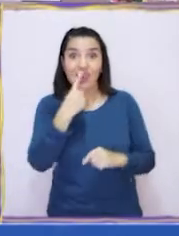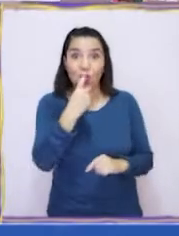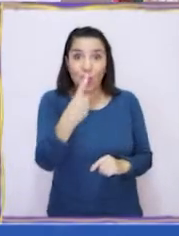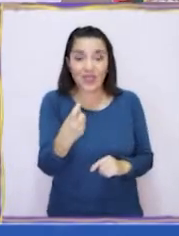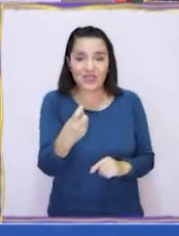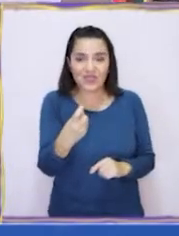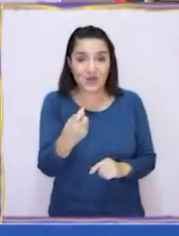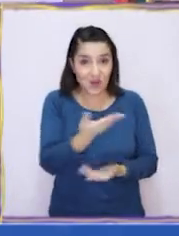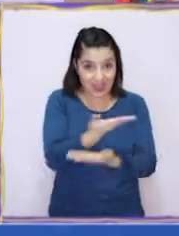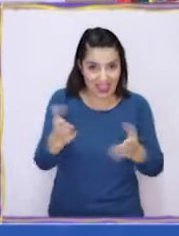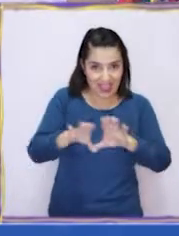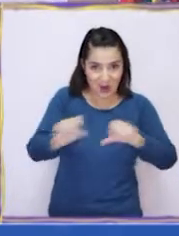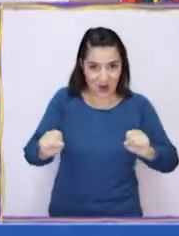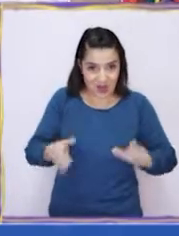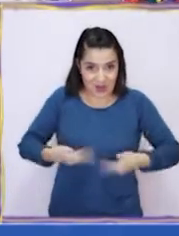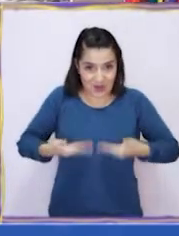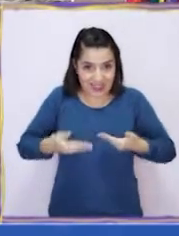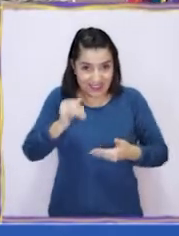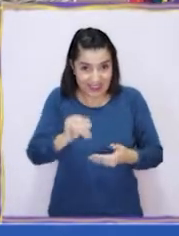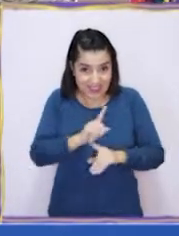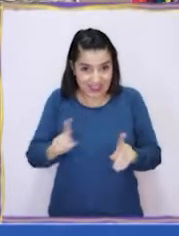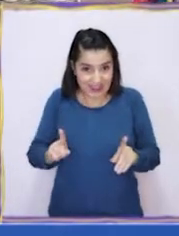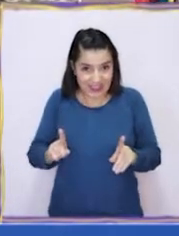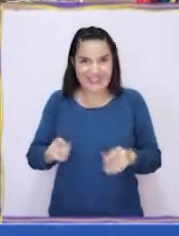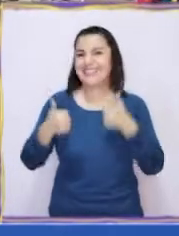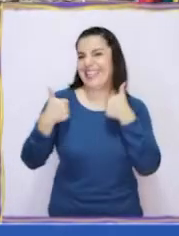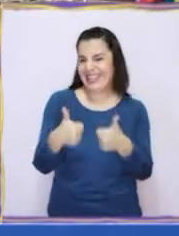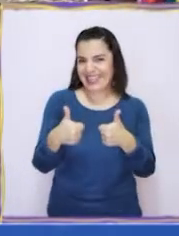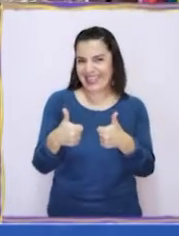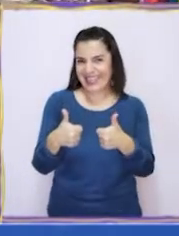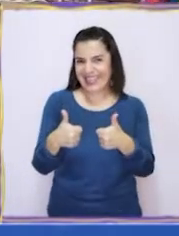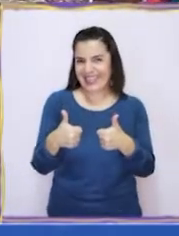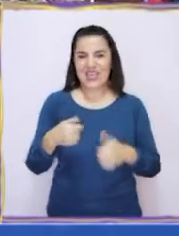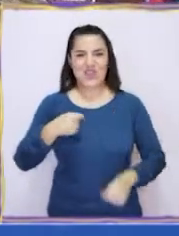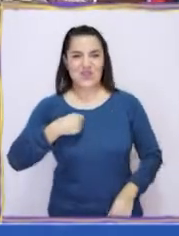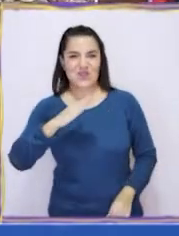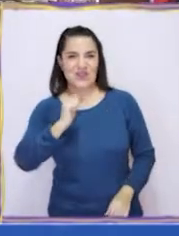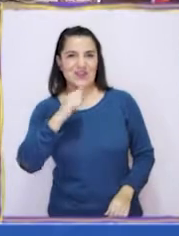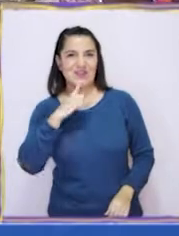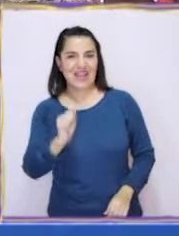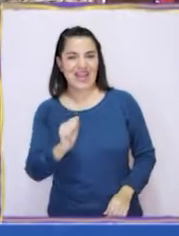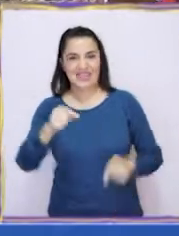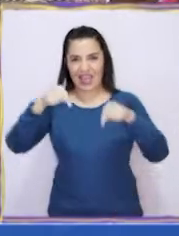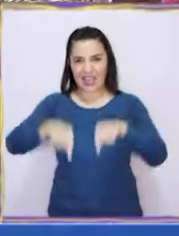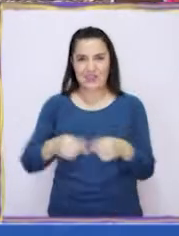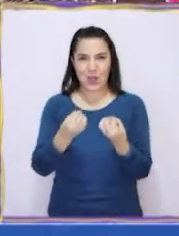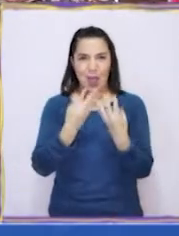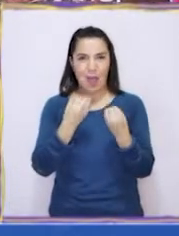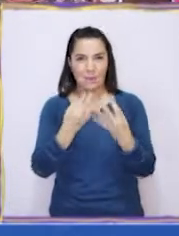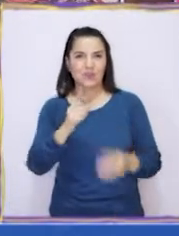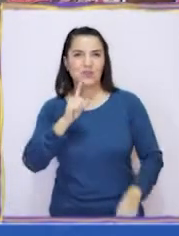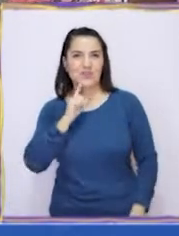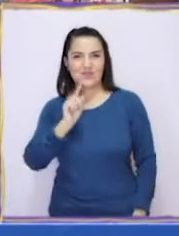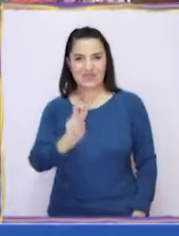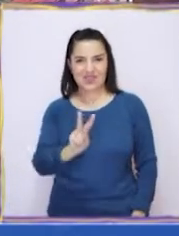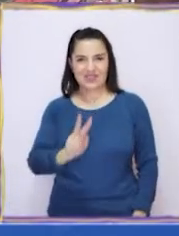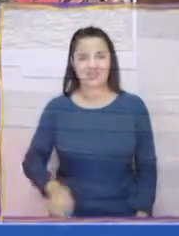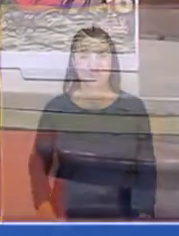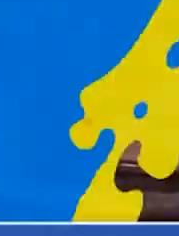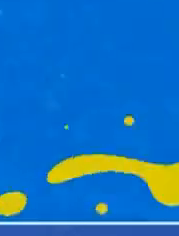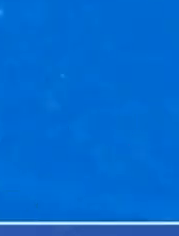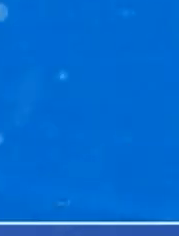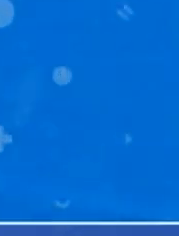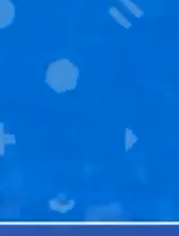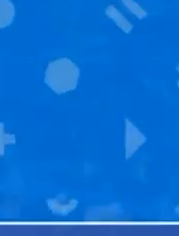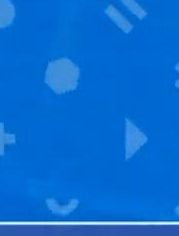de Hansel y Gretel? ¿Qué dicen? ¿Se motivan a hacerlo conmigo? ¡Genial! Soy Catalina y esto es Aprendo